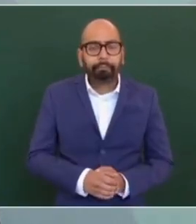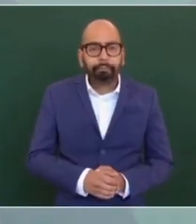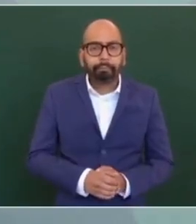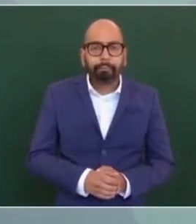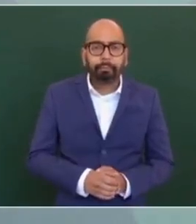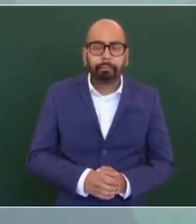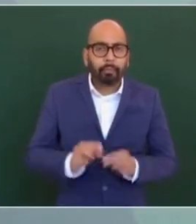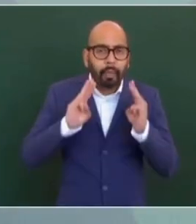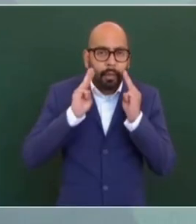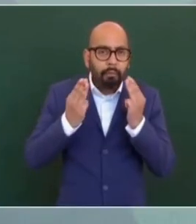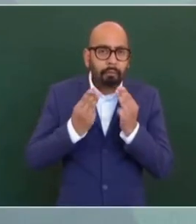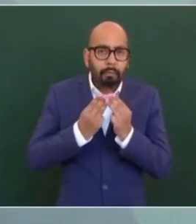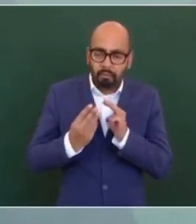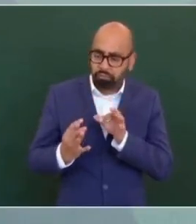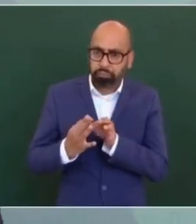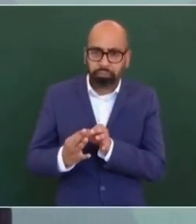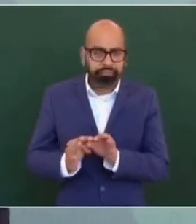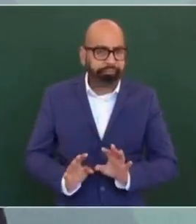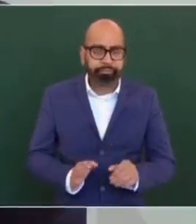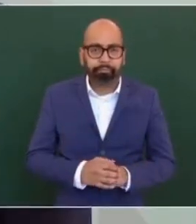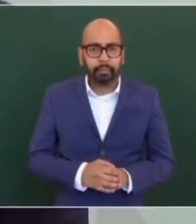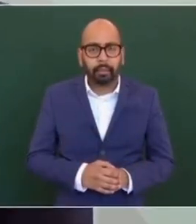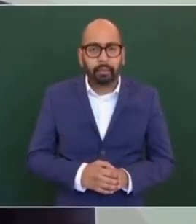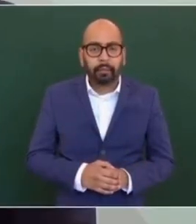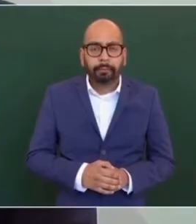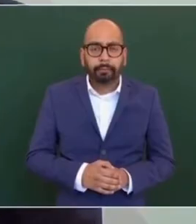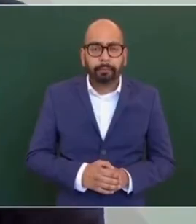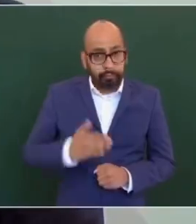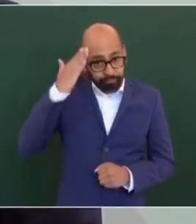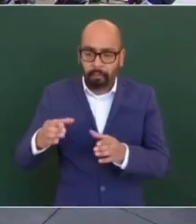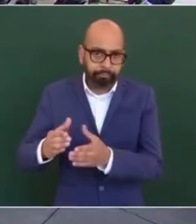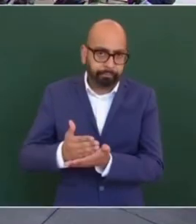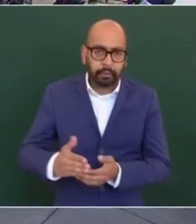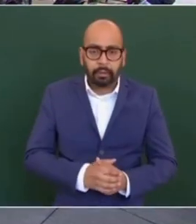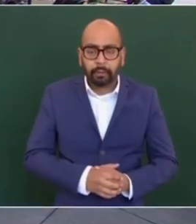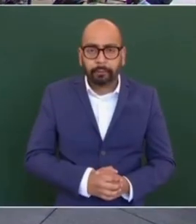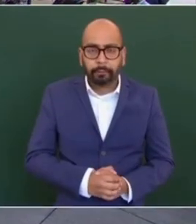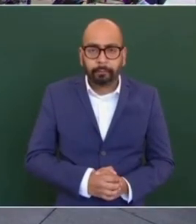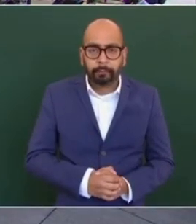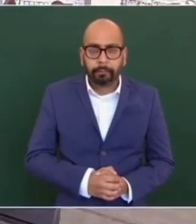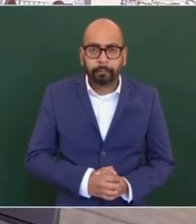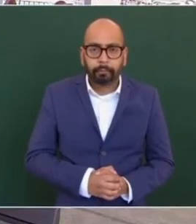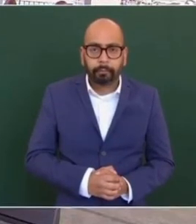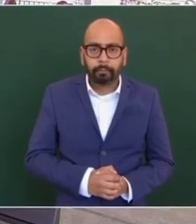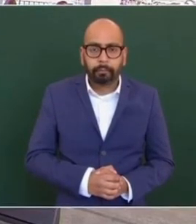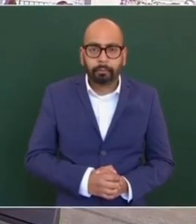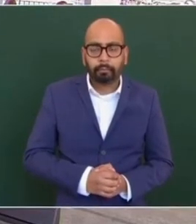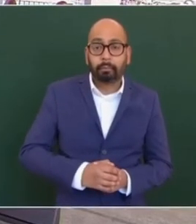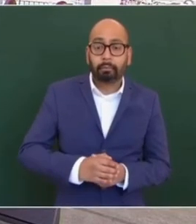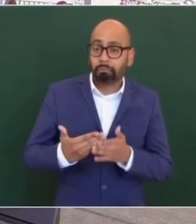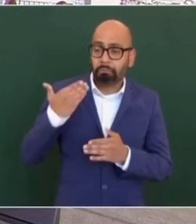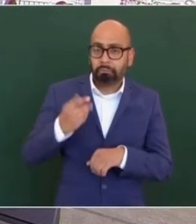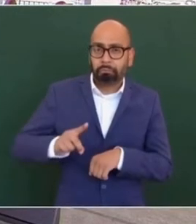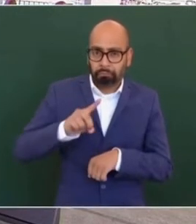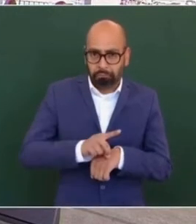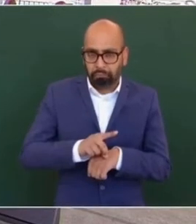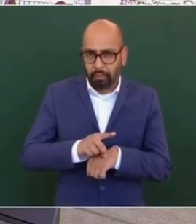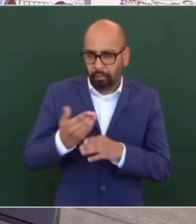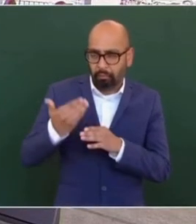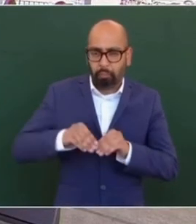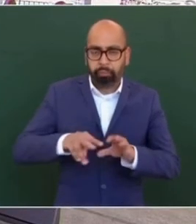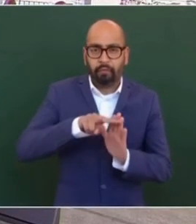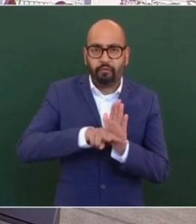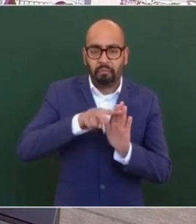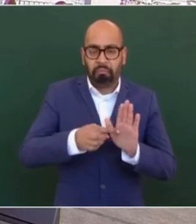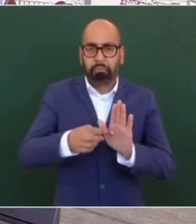de asociación delictuosa entre delincuencia y autoridades. Se dio un video en donde presuntos integrantes de la Serena entregan drones explosivos